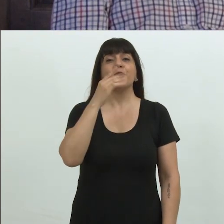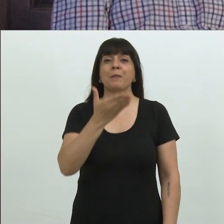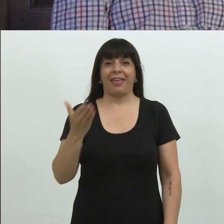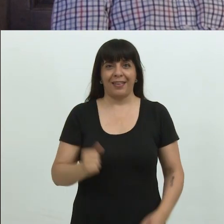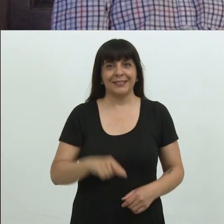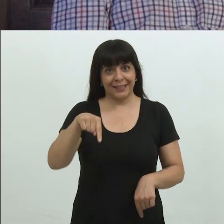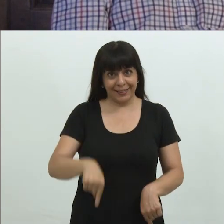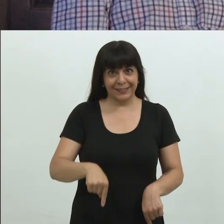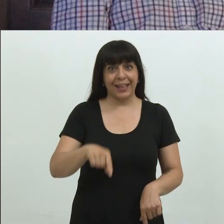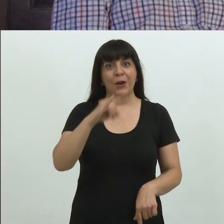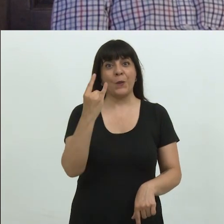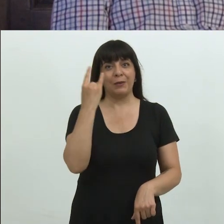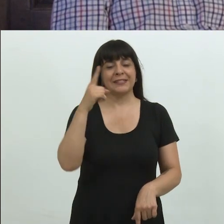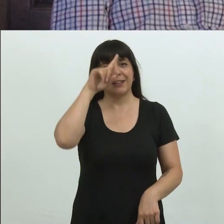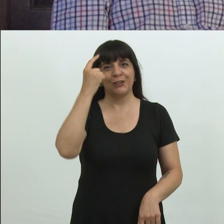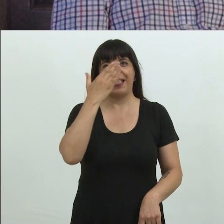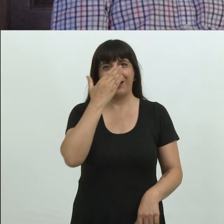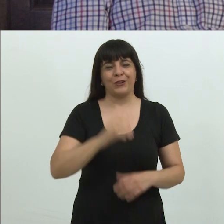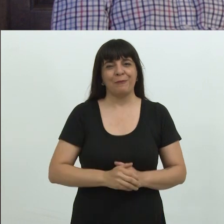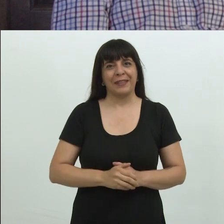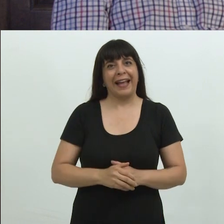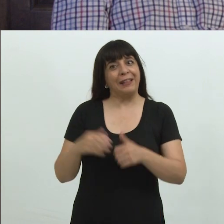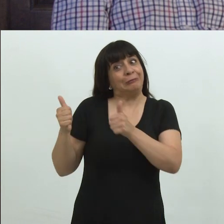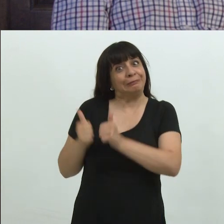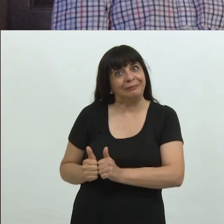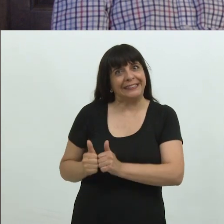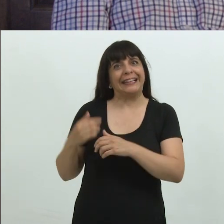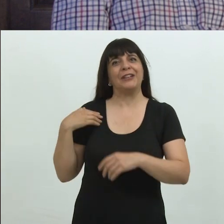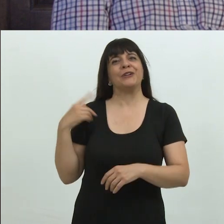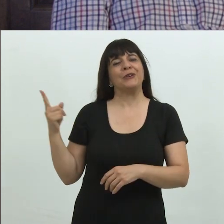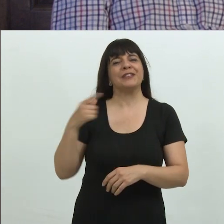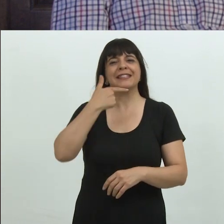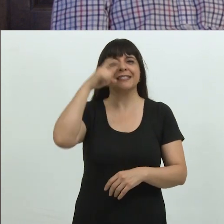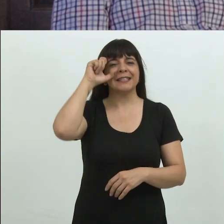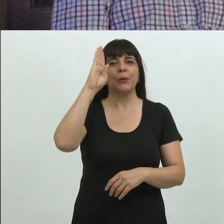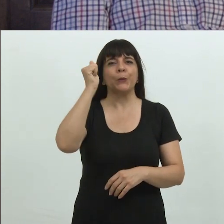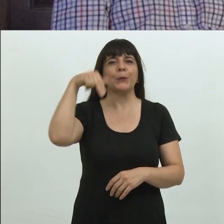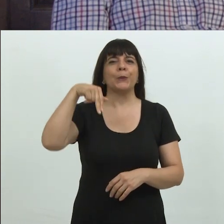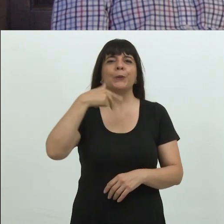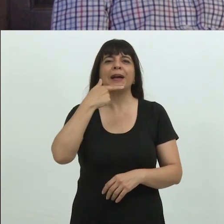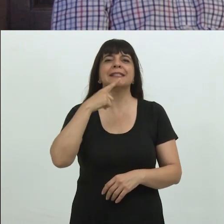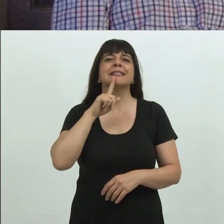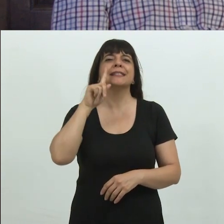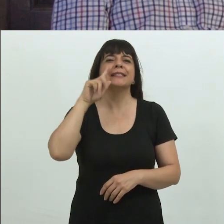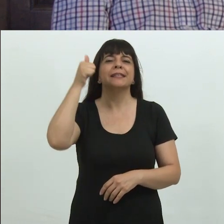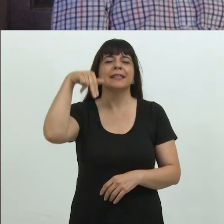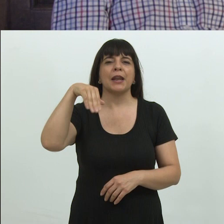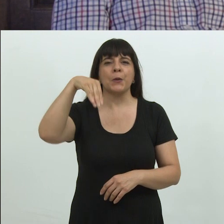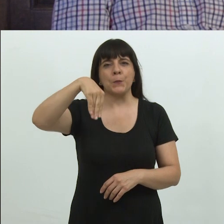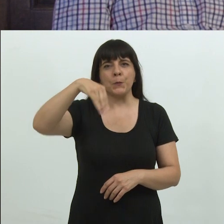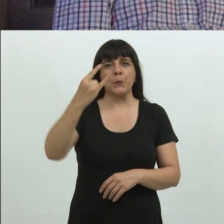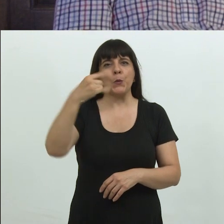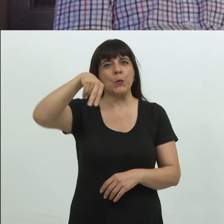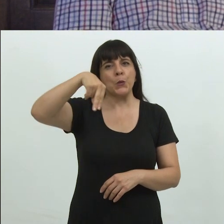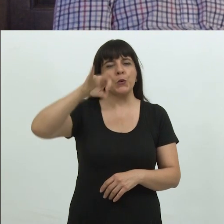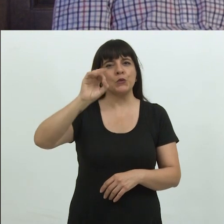de Córdoba. Estamos aquí con Sebastián Muñoz, el Vicedecano de esta Facultad y